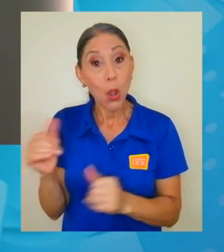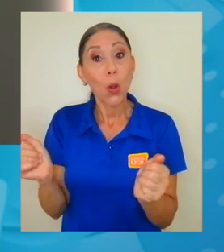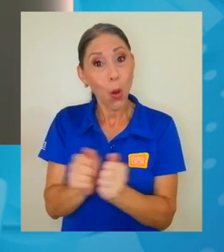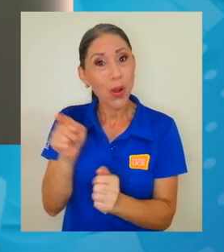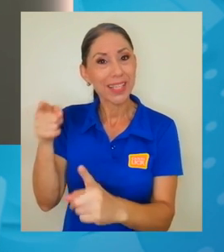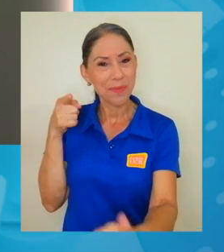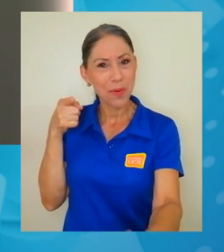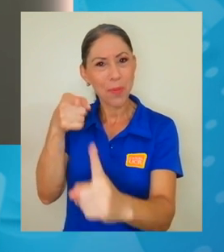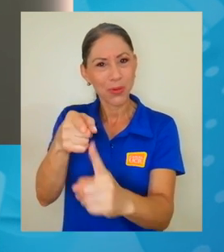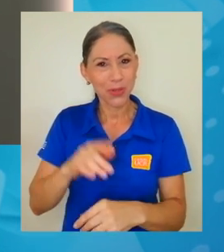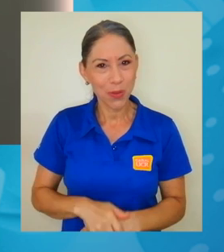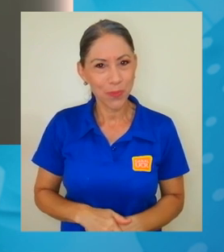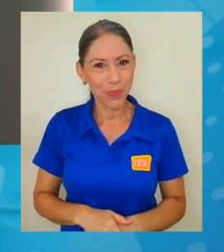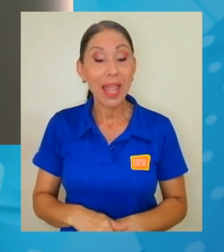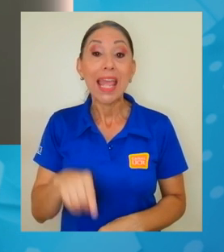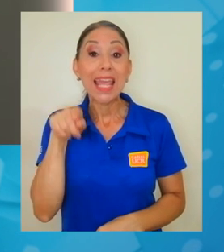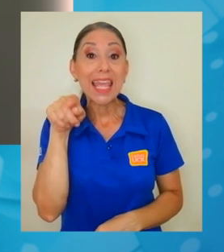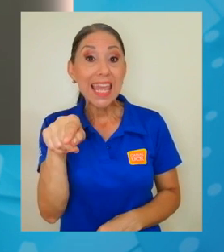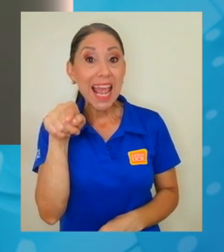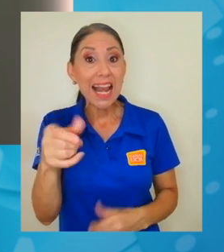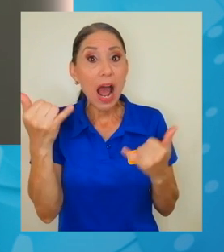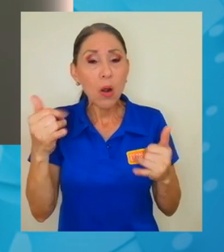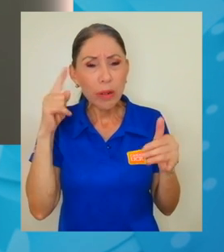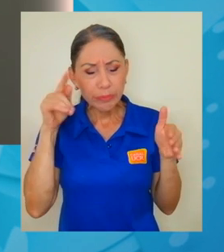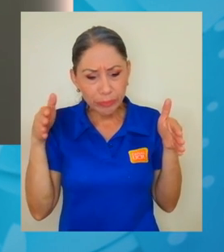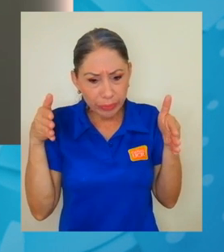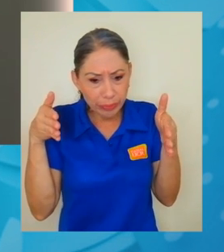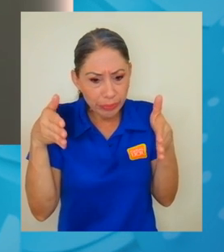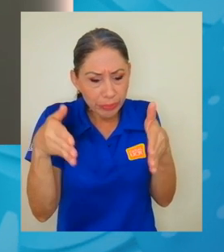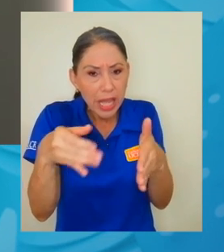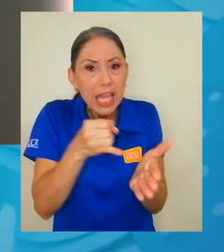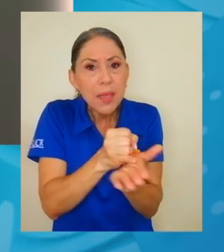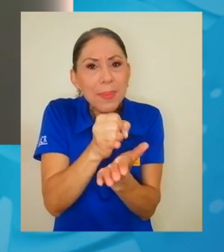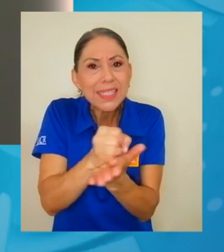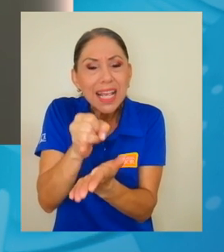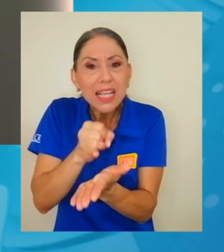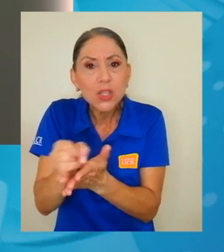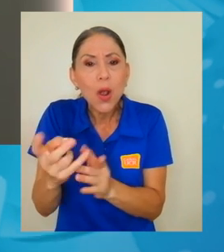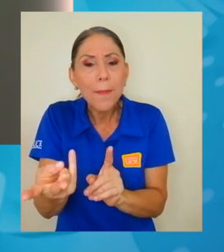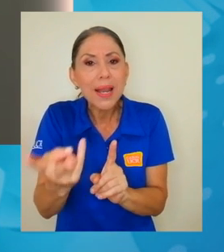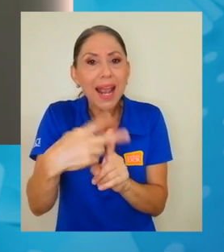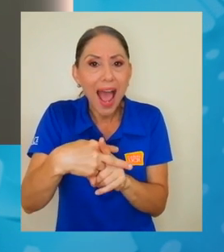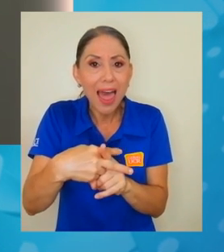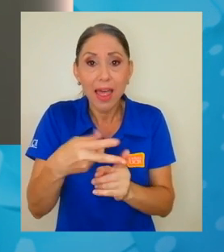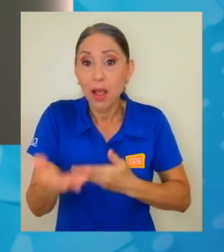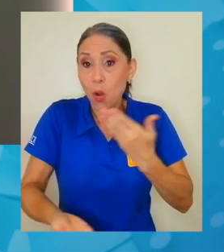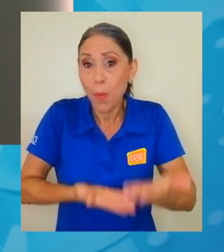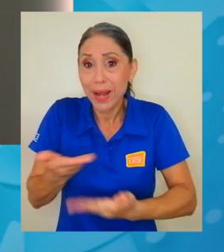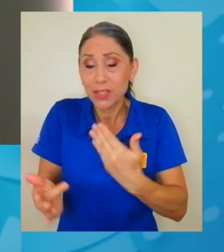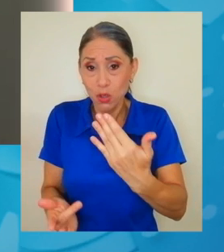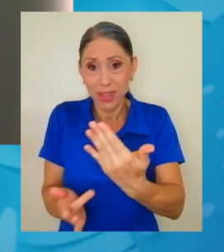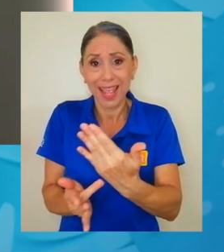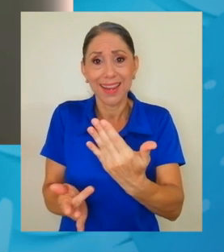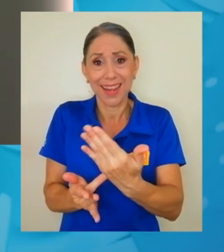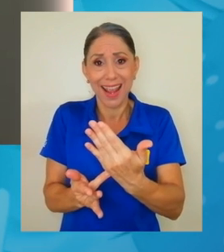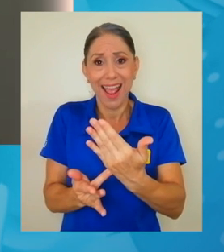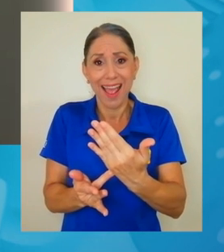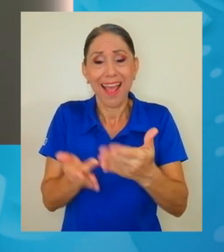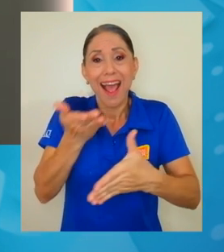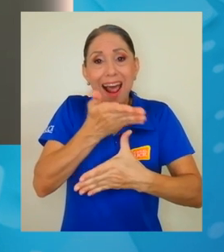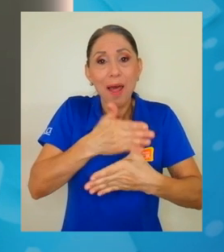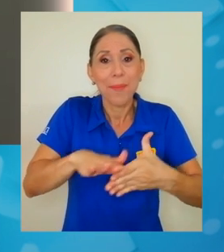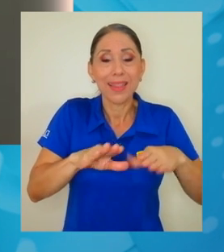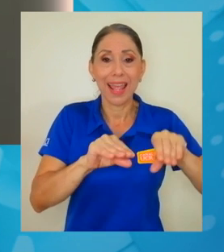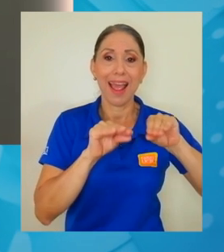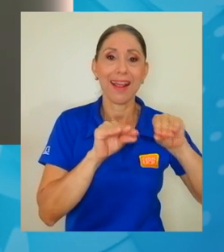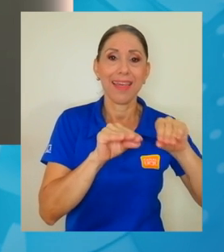y se ha venido dedicando a lo que es investigación aplicada, cooperación técnica, a la parte académica y